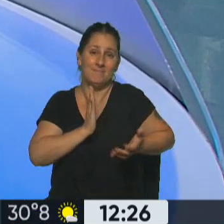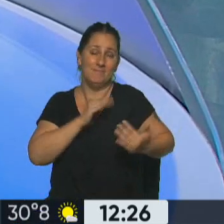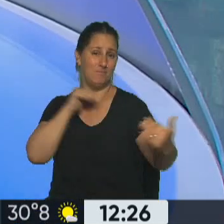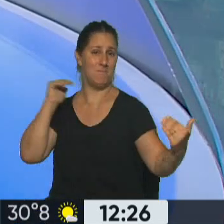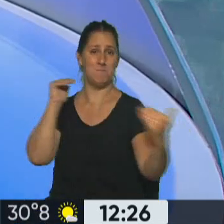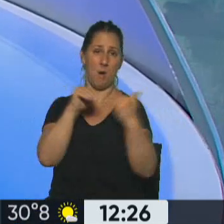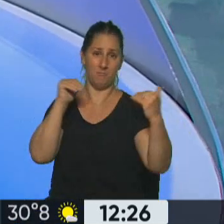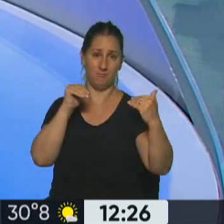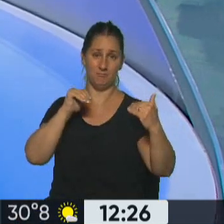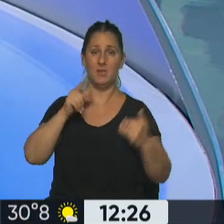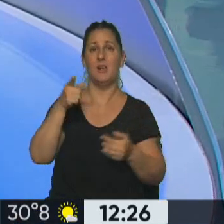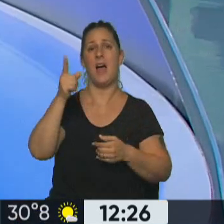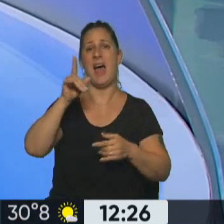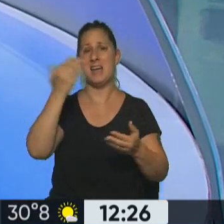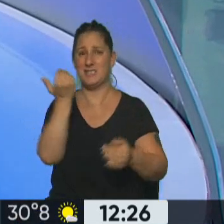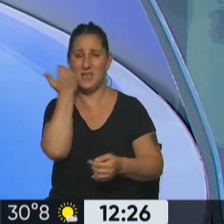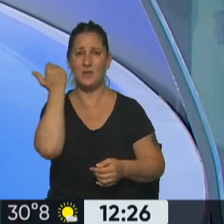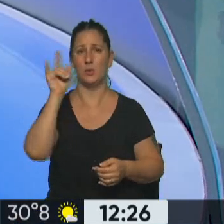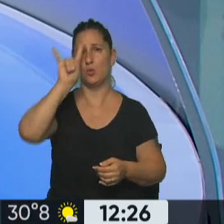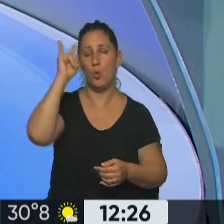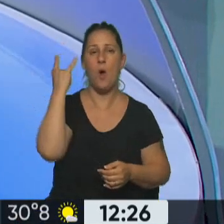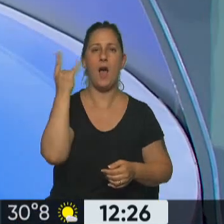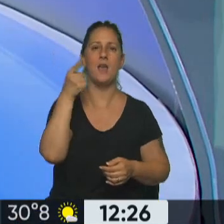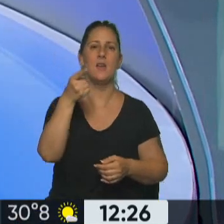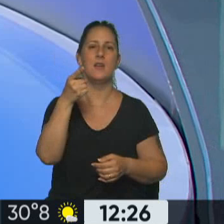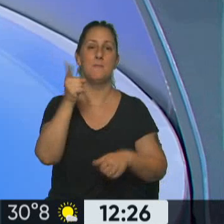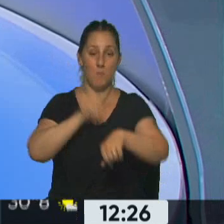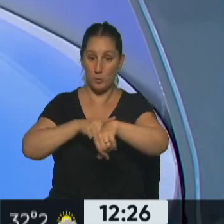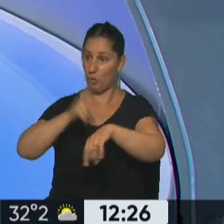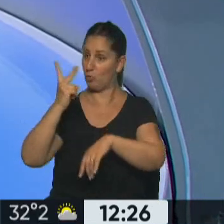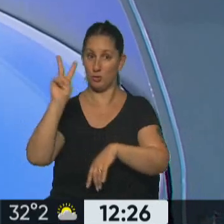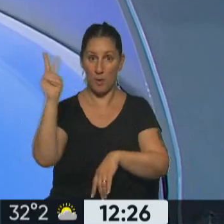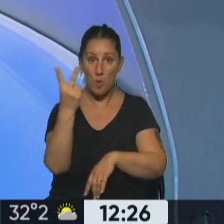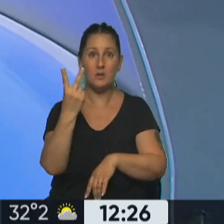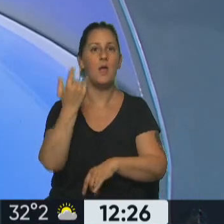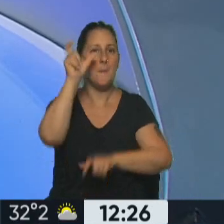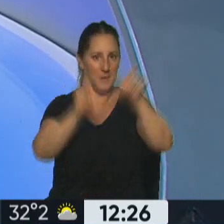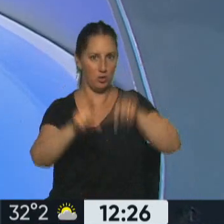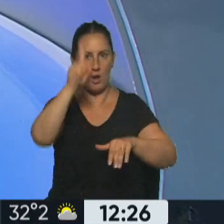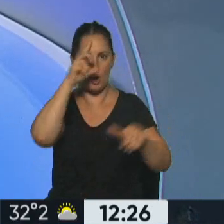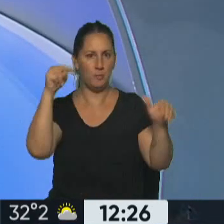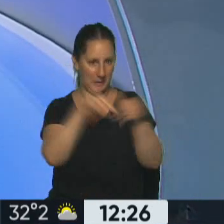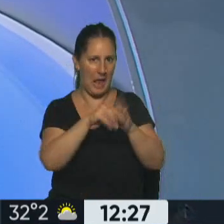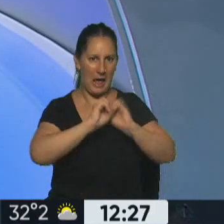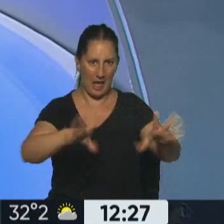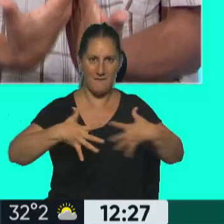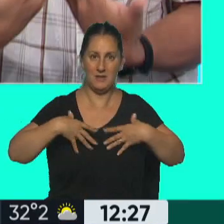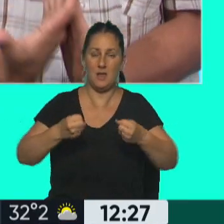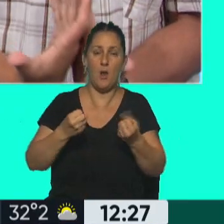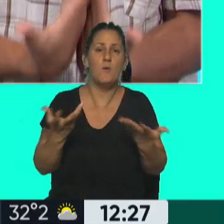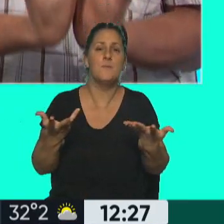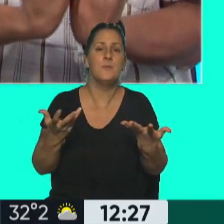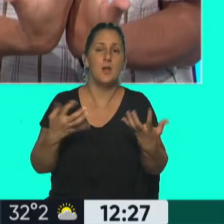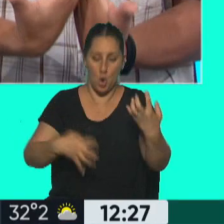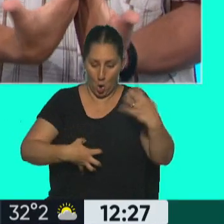100, el siniestro de Uruguay. Digo, tenés dos fallecidos en el momento y dos personas que hoy están muy graves. Digo, ¿qué pasa? Bueno, a ver, los